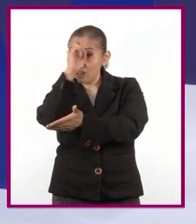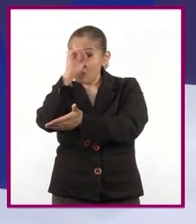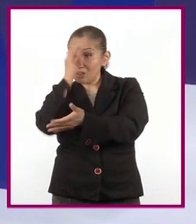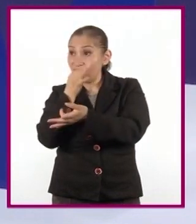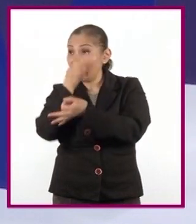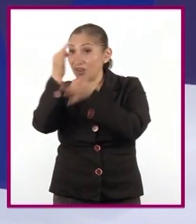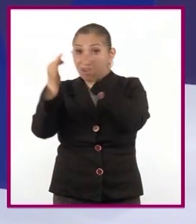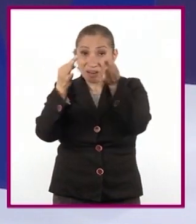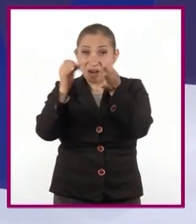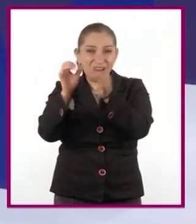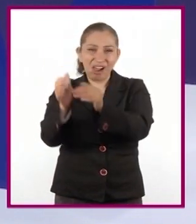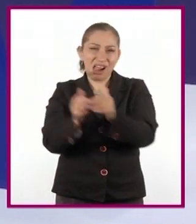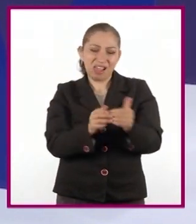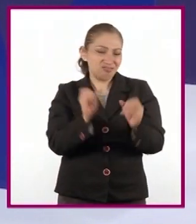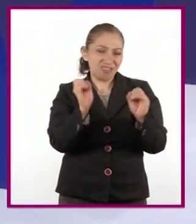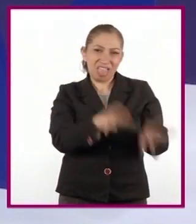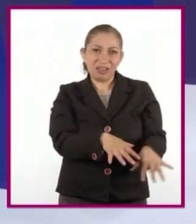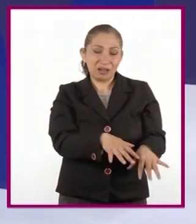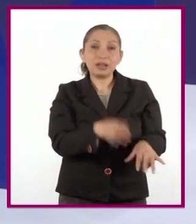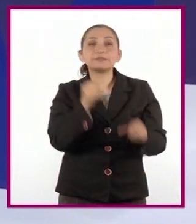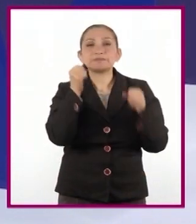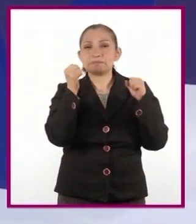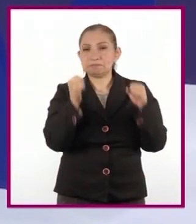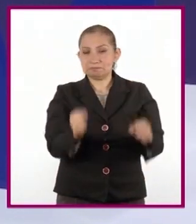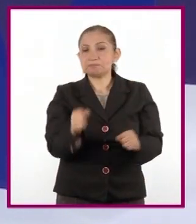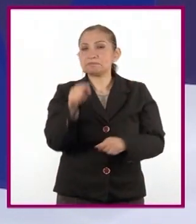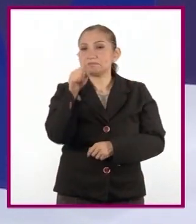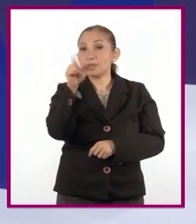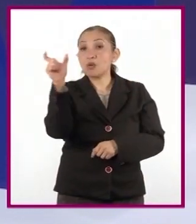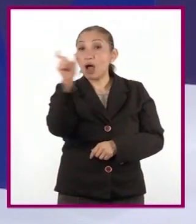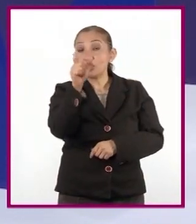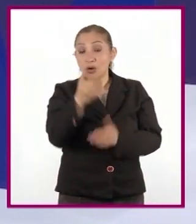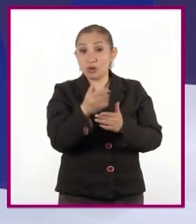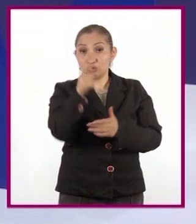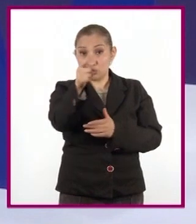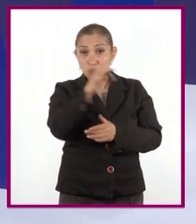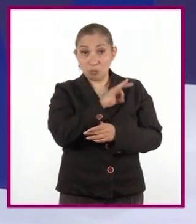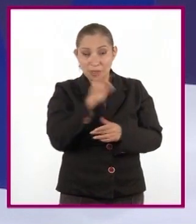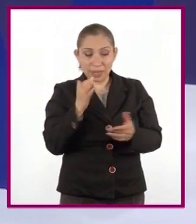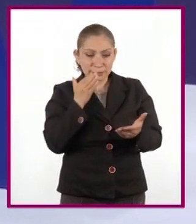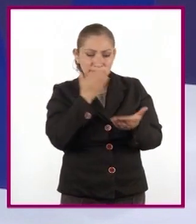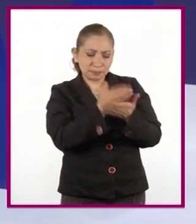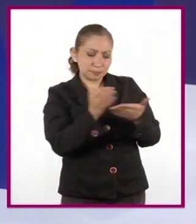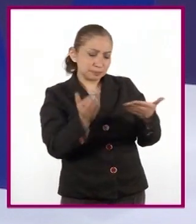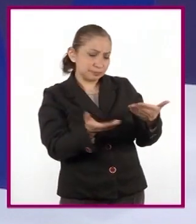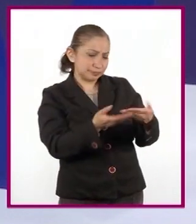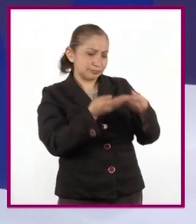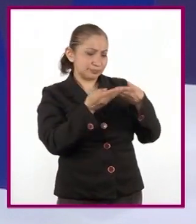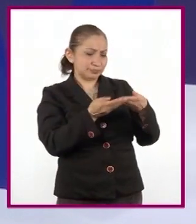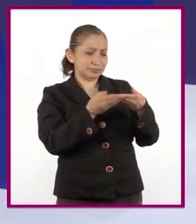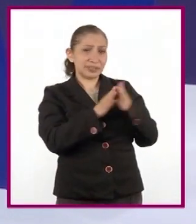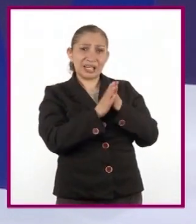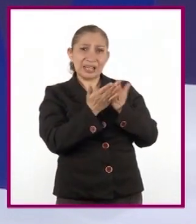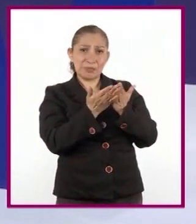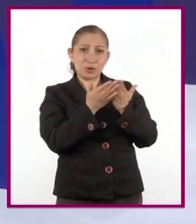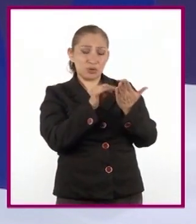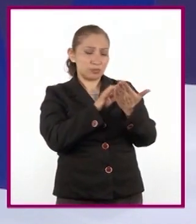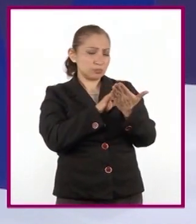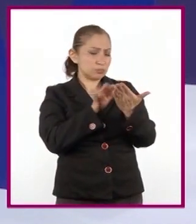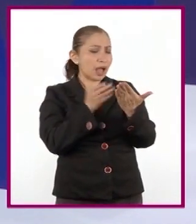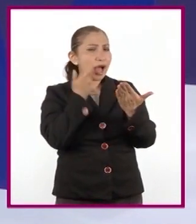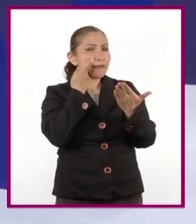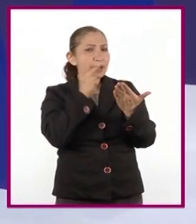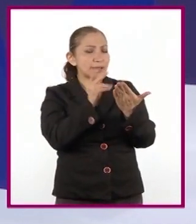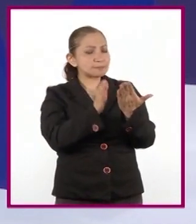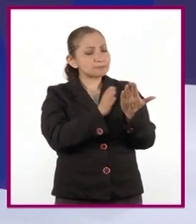la obra o no. Seguramente cuando han tenido la oportunidad de tener un libro de literatura